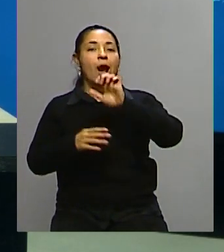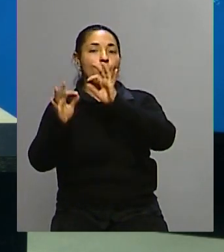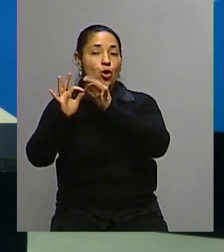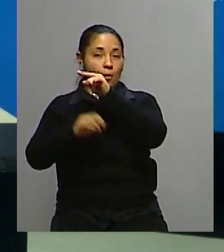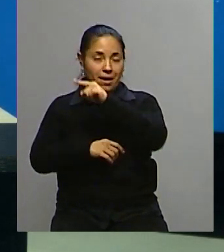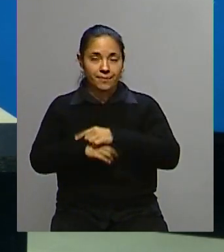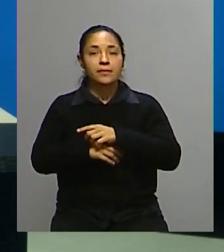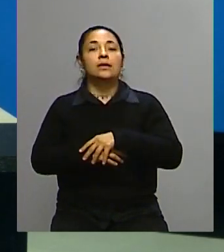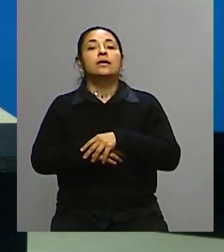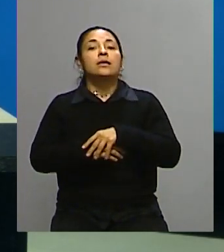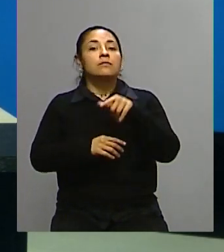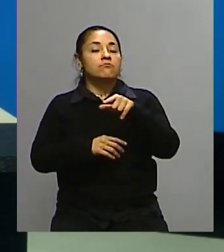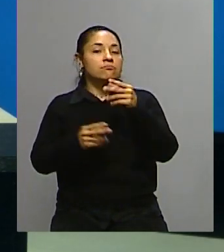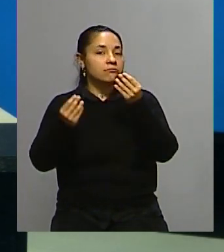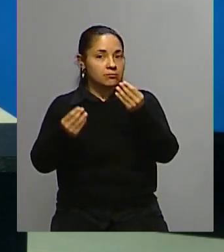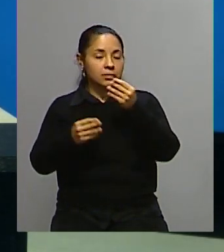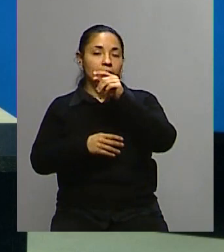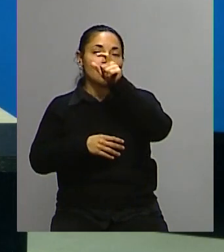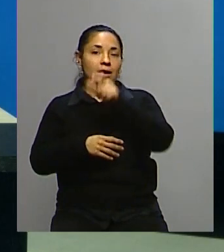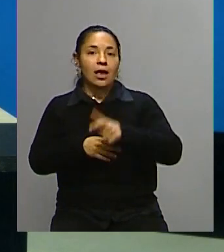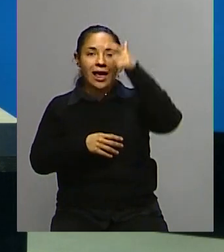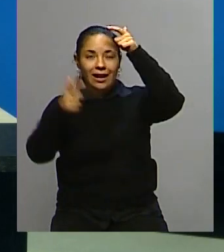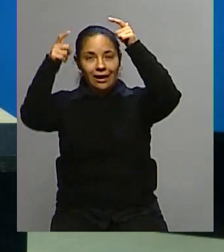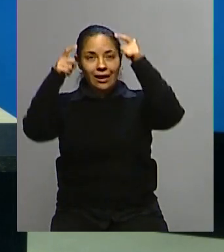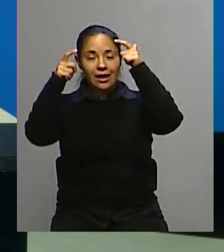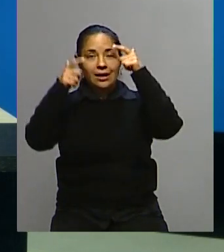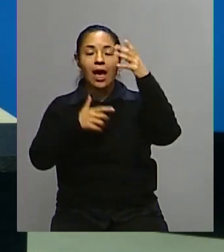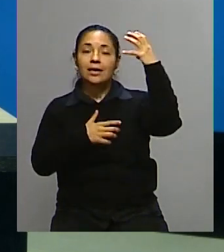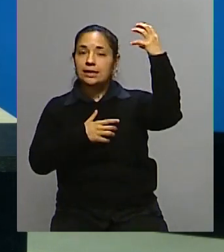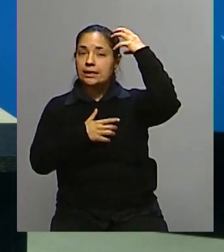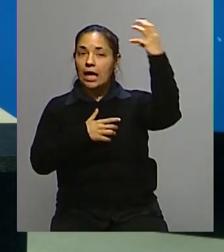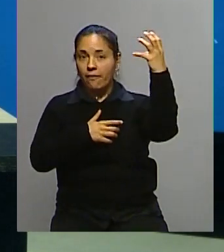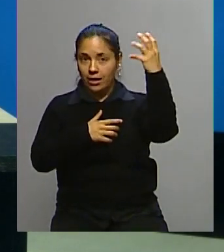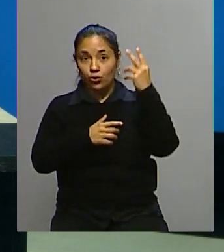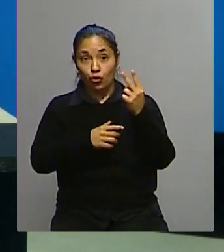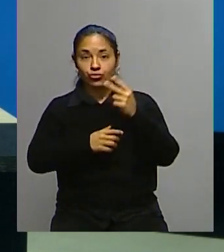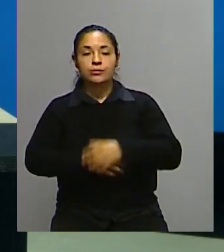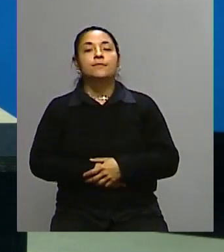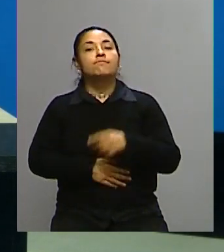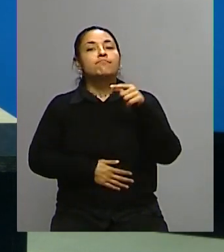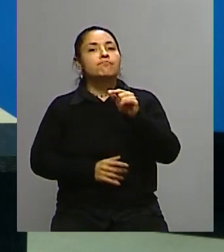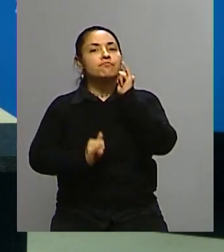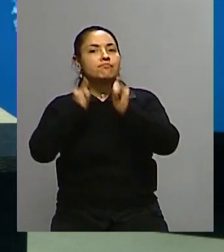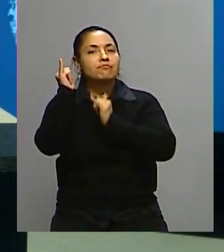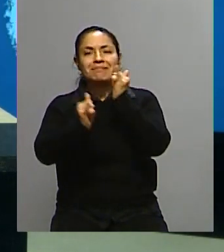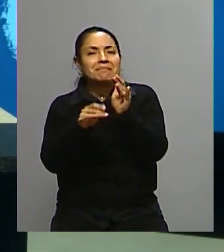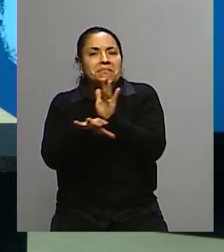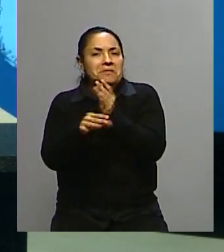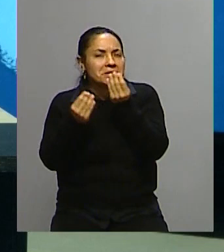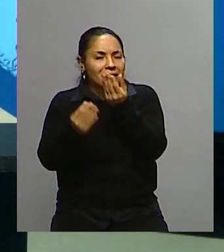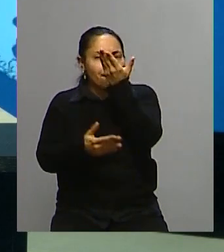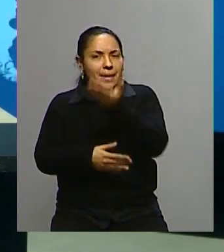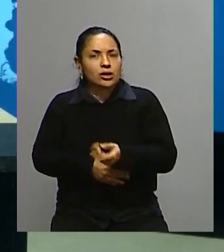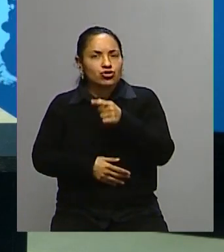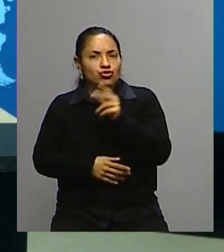Unido. Vamos a hablar de la muerte de la reina Isabel II. Vamos a analizar un poco lo que ha significado esto en estos días,